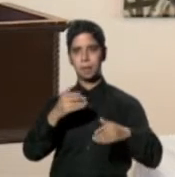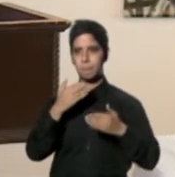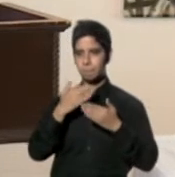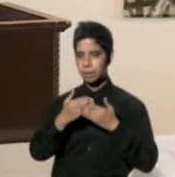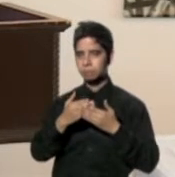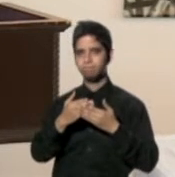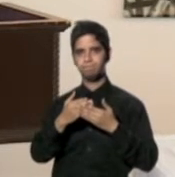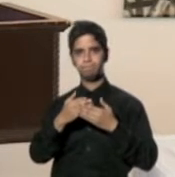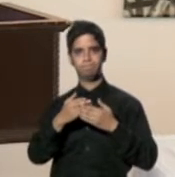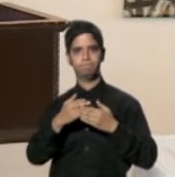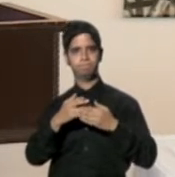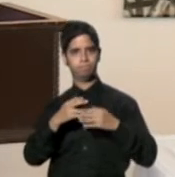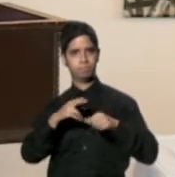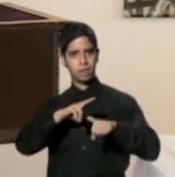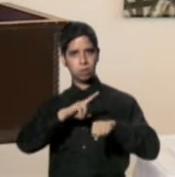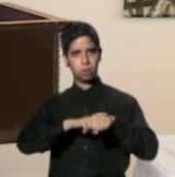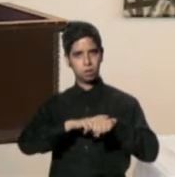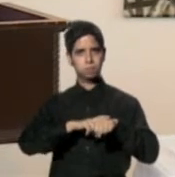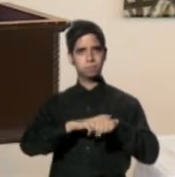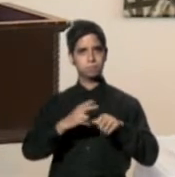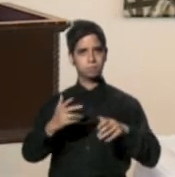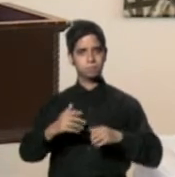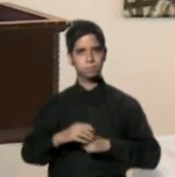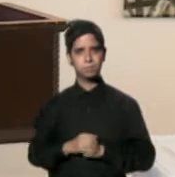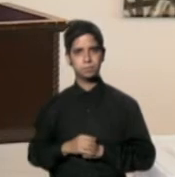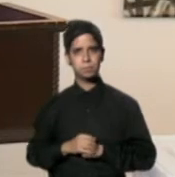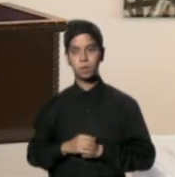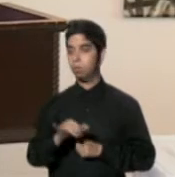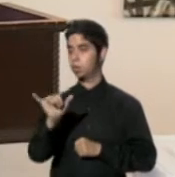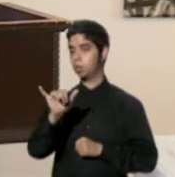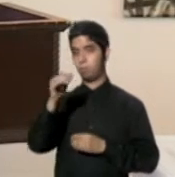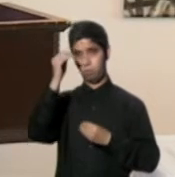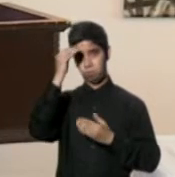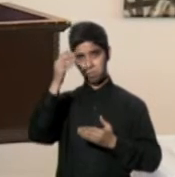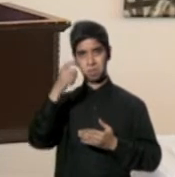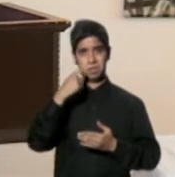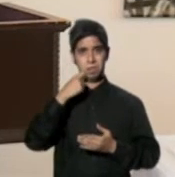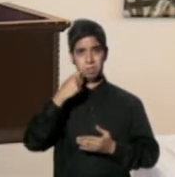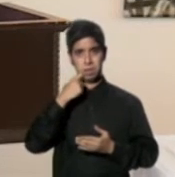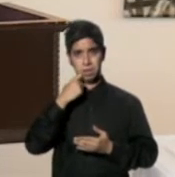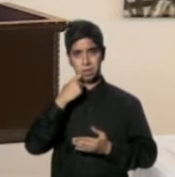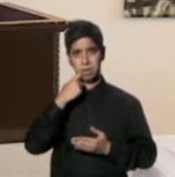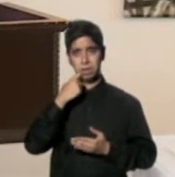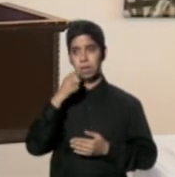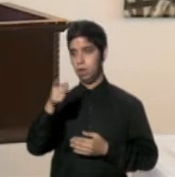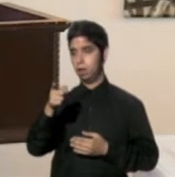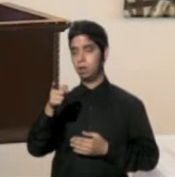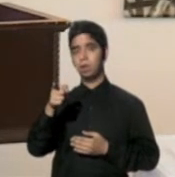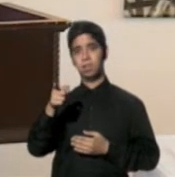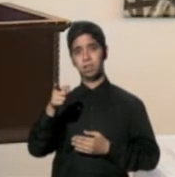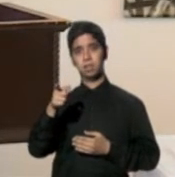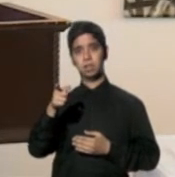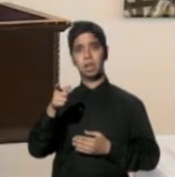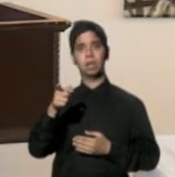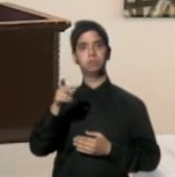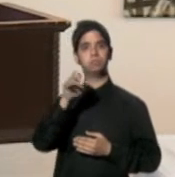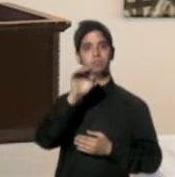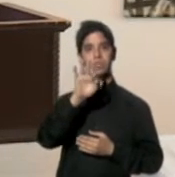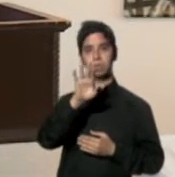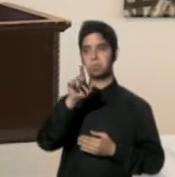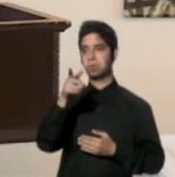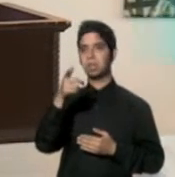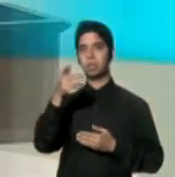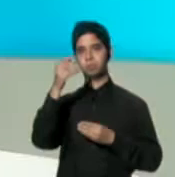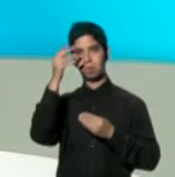auténtica. Y como estaba aún hablando ahorita, a través de las redes sociales, es una herramienta poderosa para llegar al mundo entero.